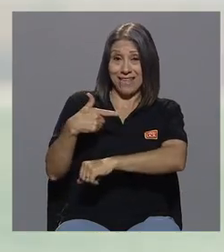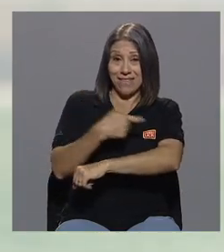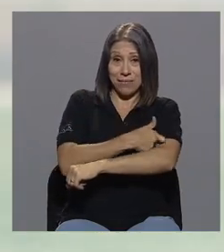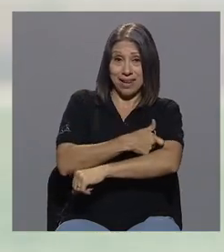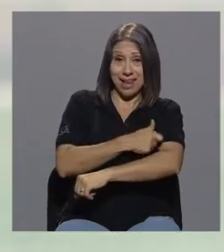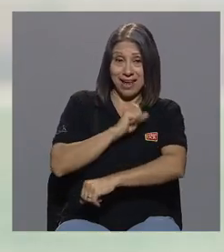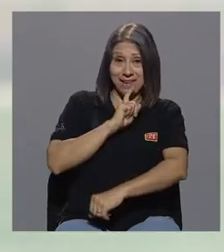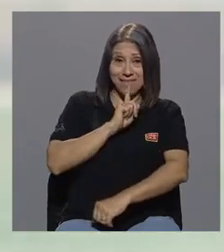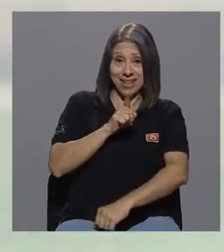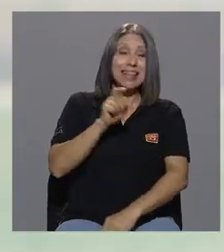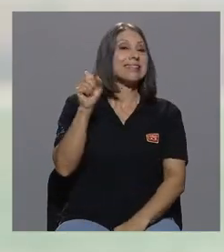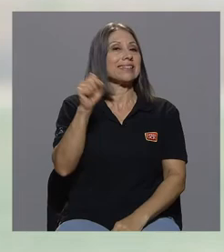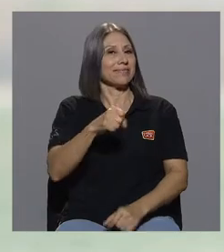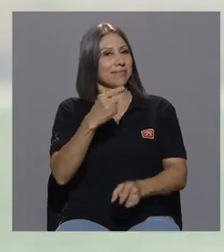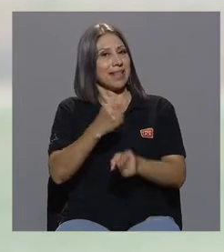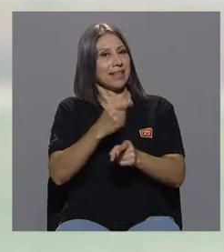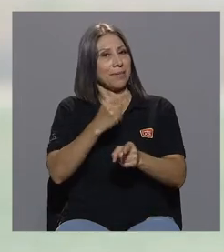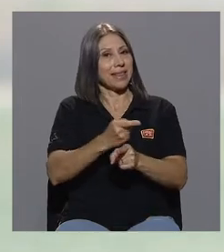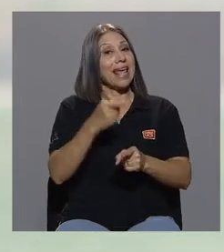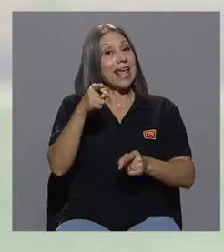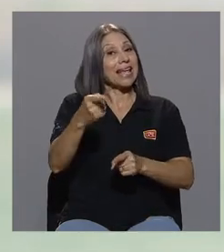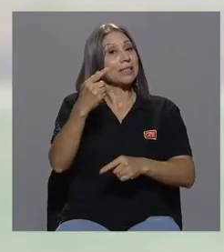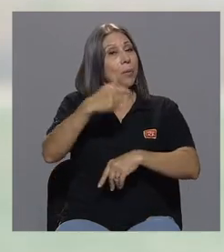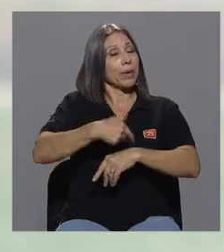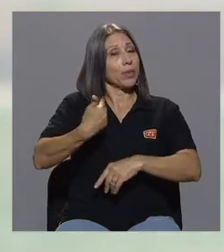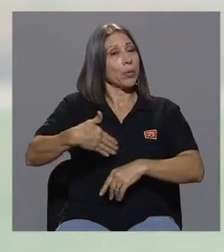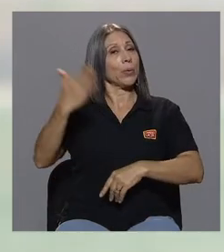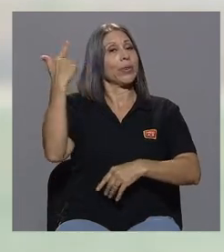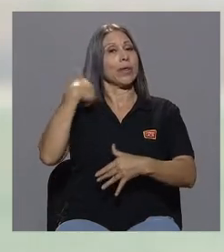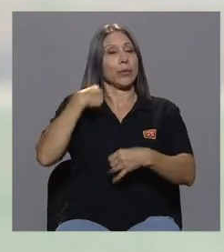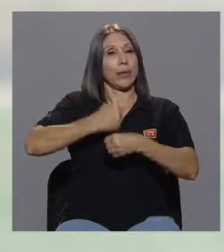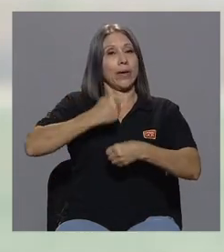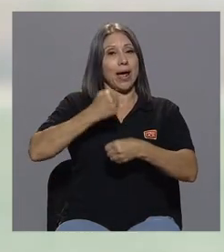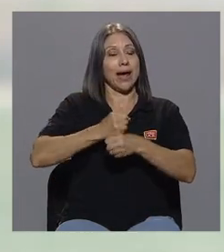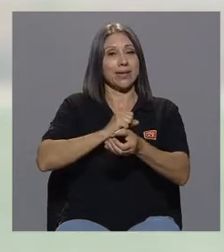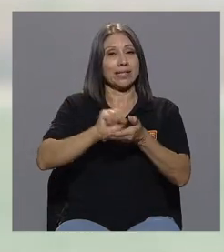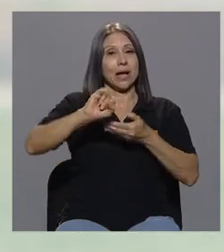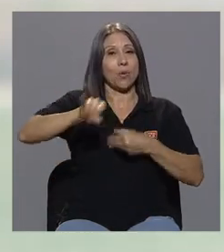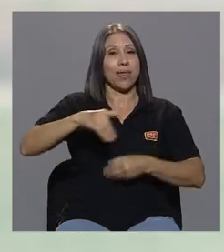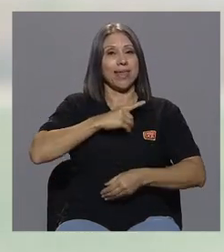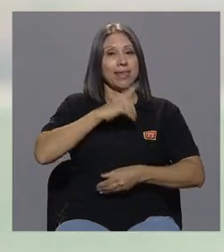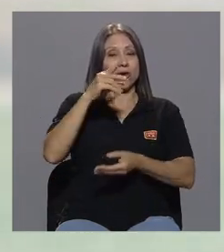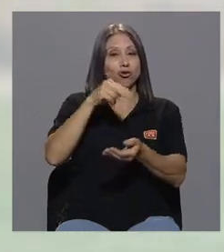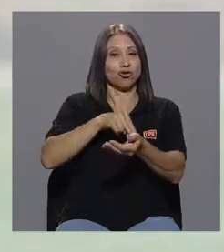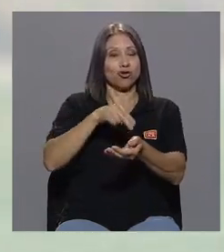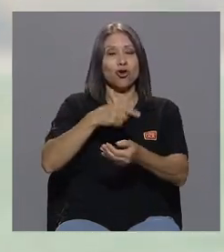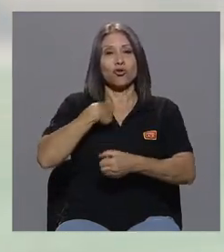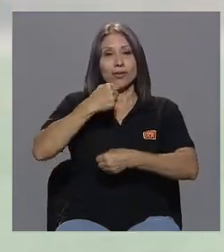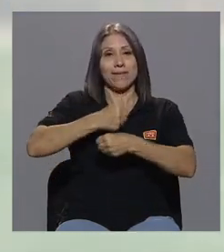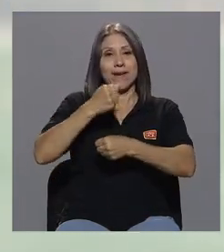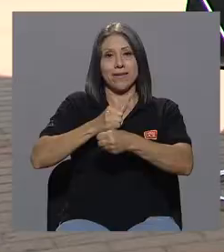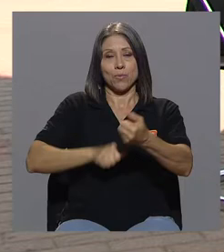Yo en ese momento ya trabajaba en el San Juan de Dios. ¿Usted también estaba allá? Sí, yo trabajaba como asistente de pacientes